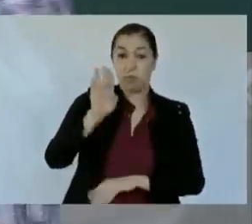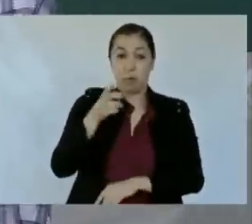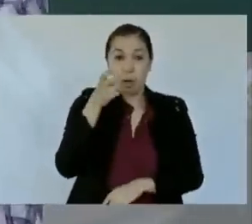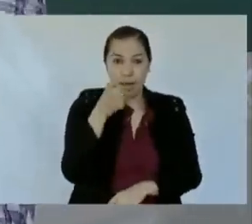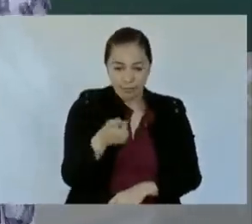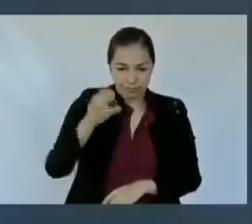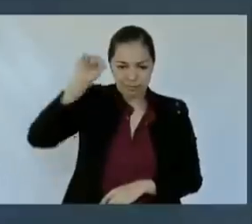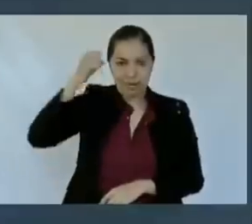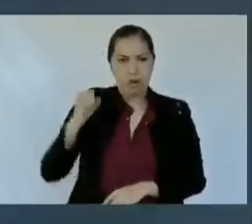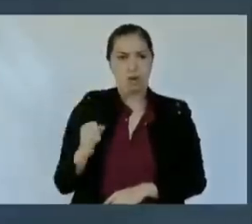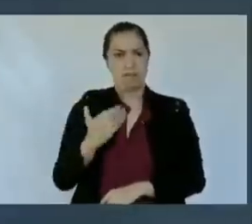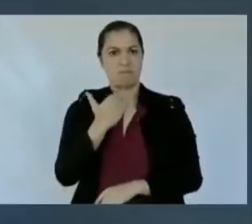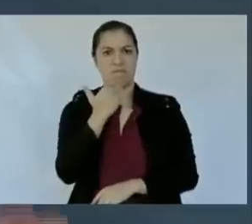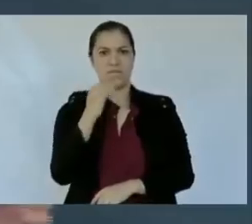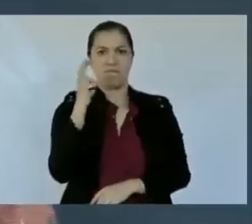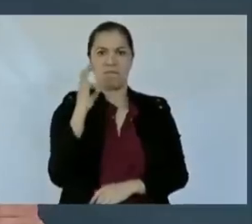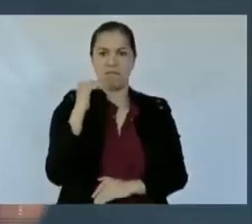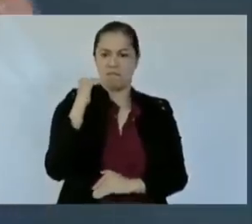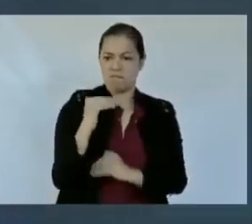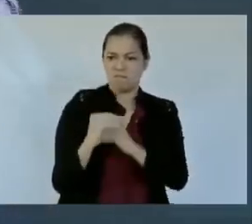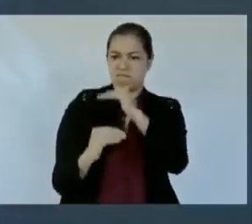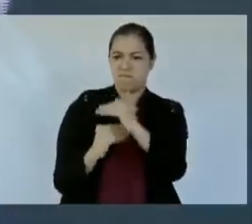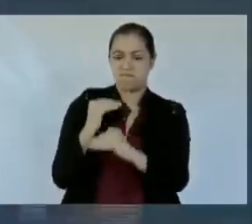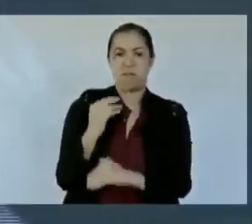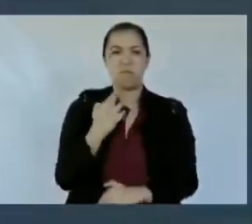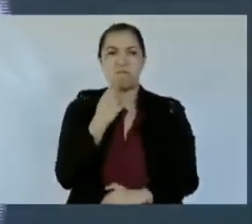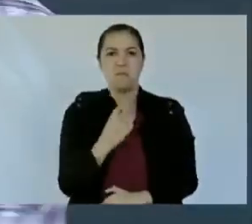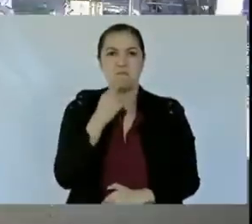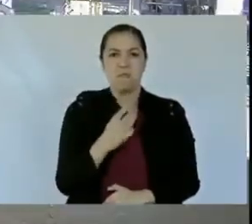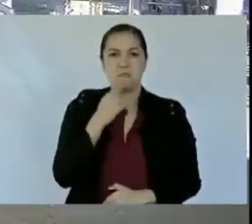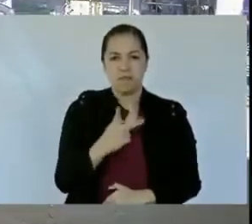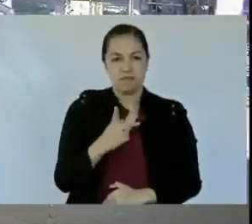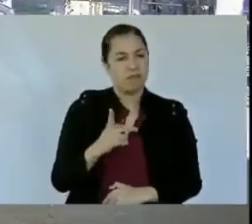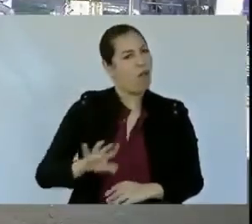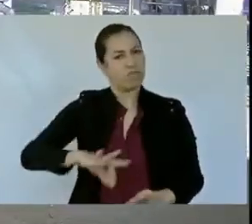y va a ir cada vez mejor. Enhorabuena y puro Sinaloa.